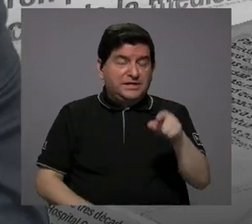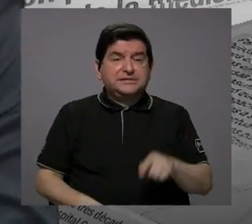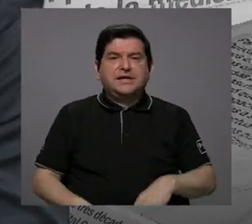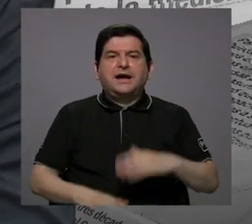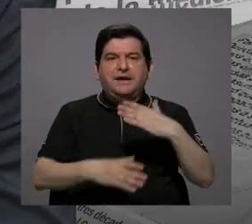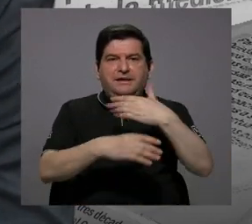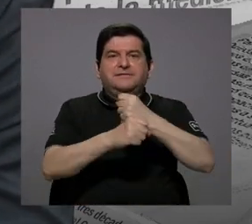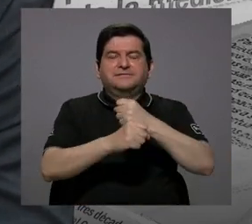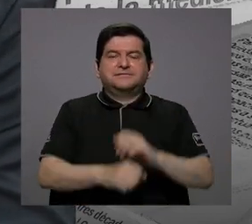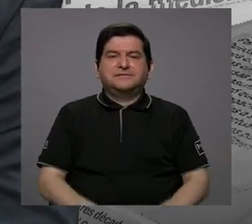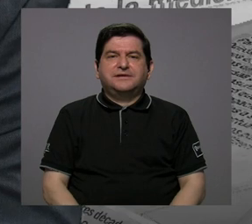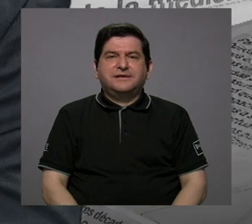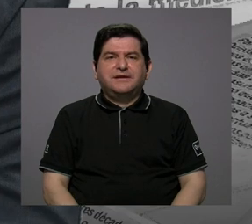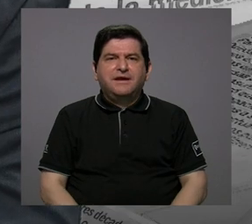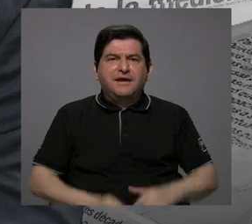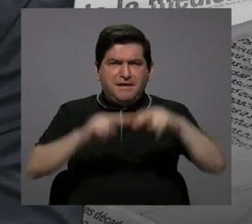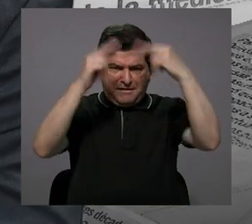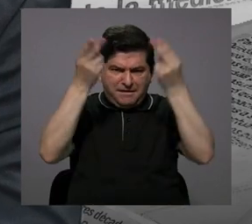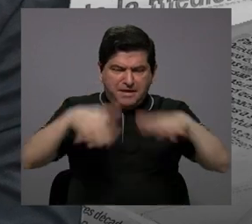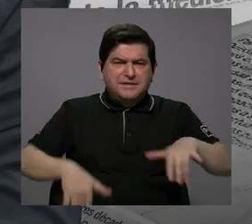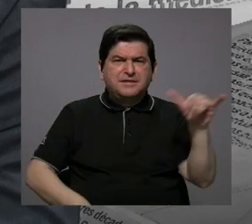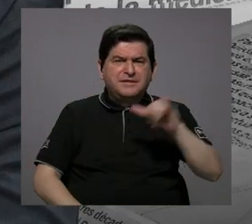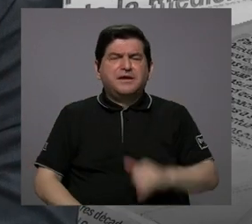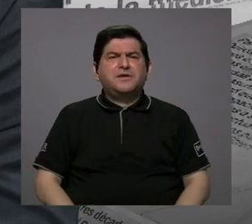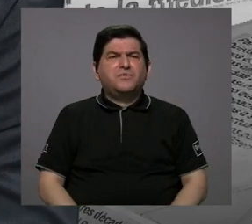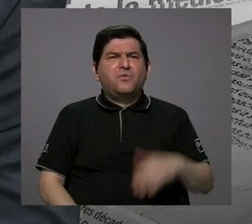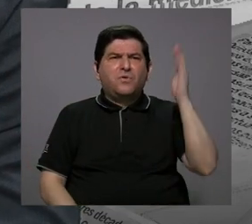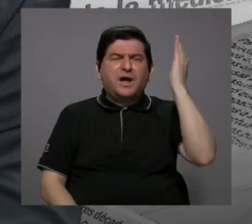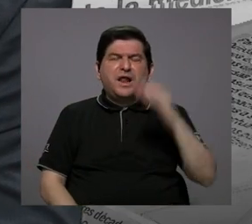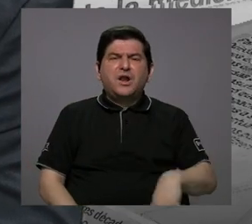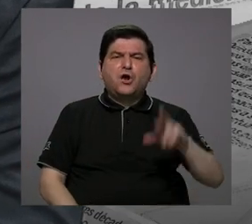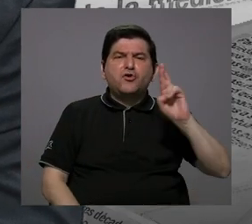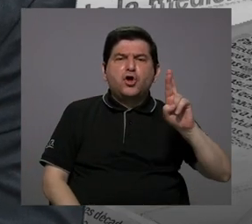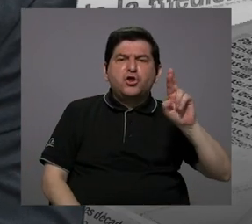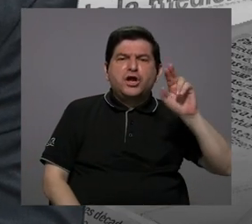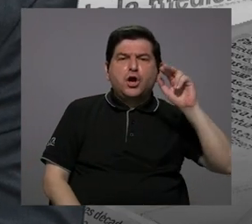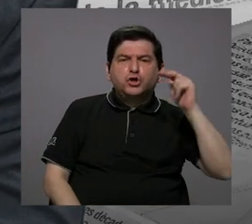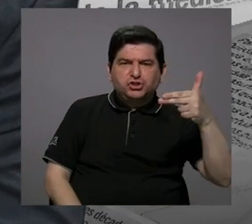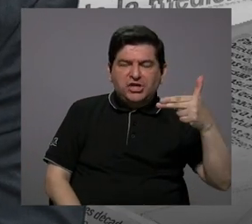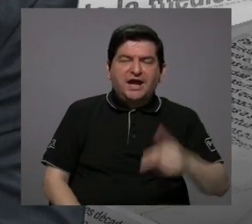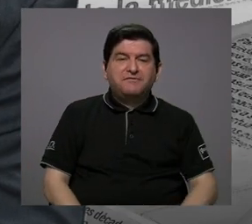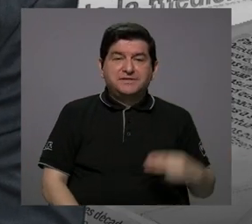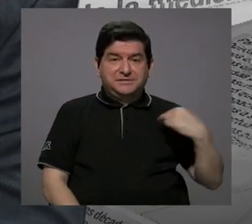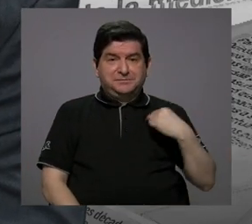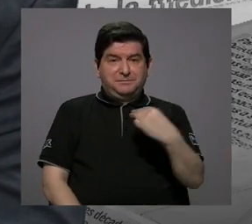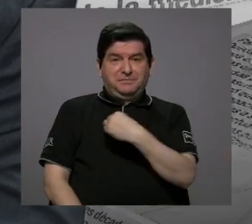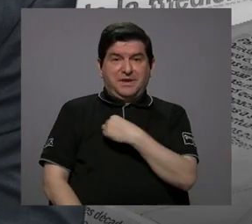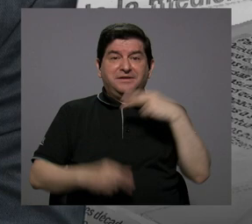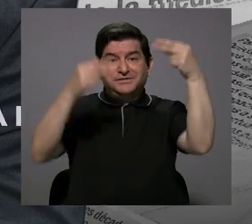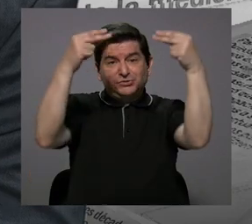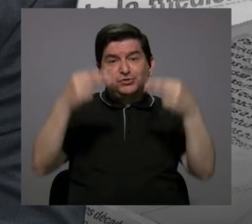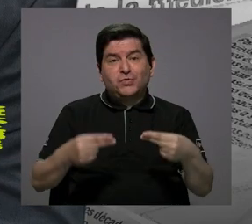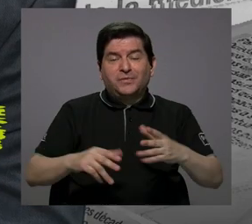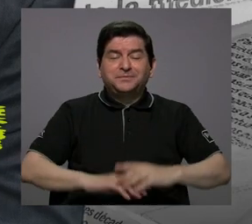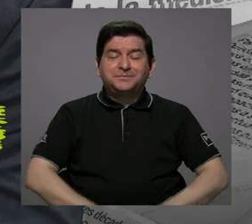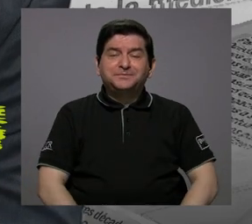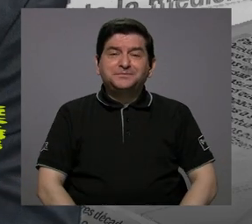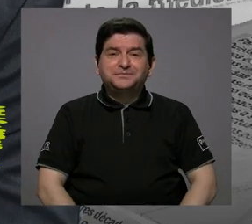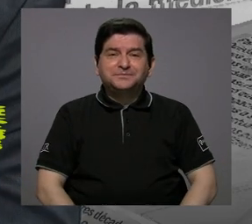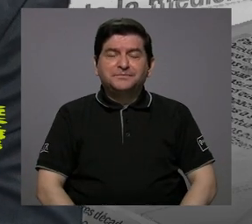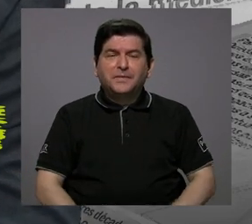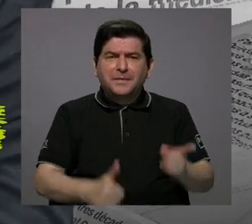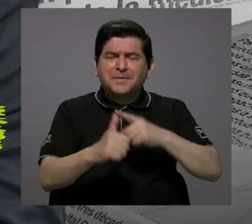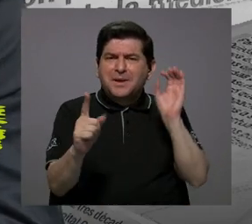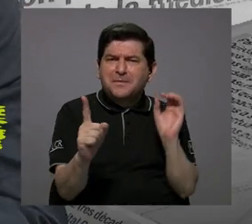en internet, prácticamente era el mismo discurso que tenía don Rodrigo Chávez cuando fue ministro de Hacienda. Entonces, el